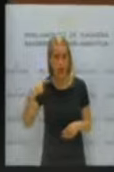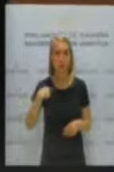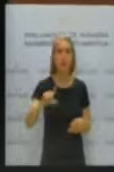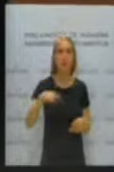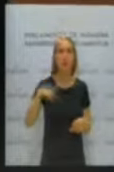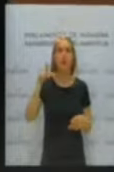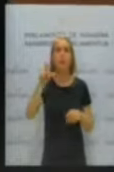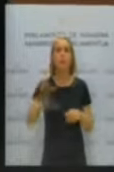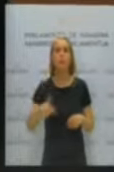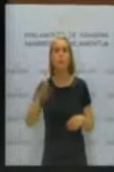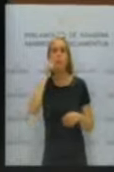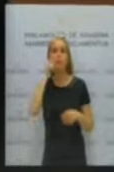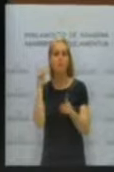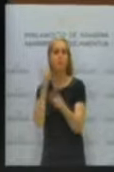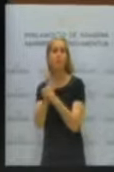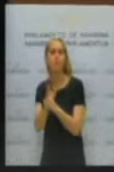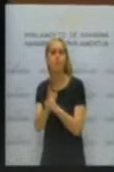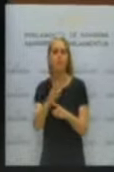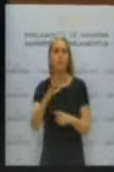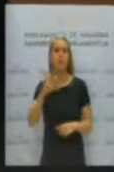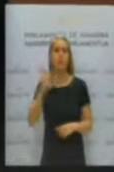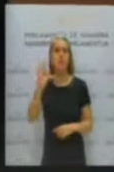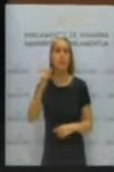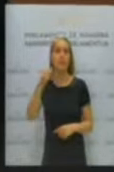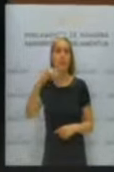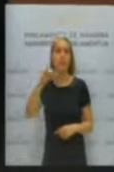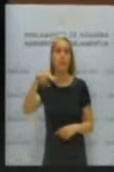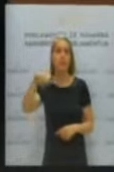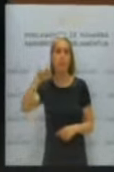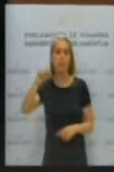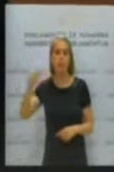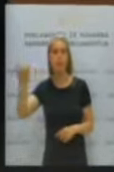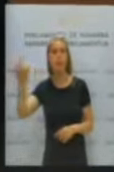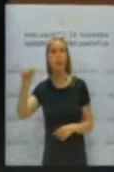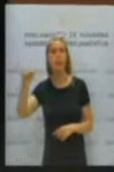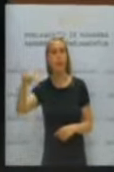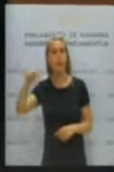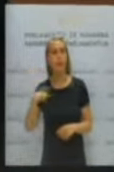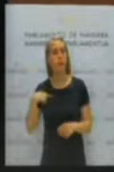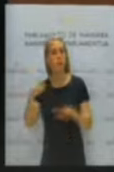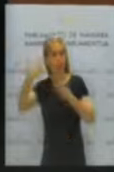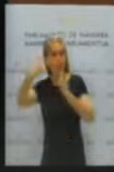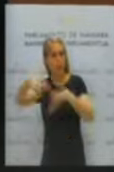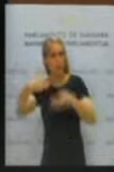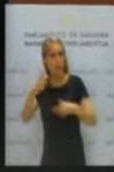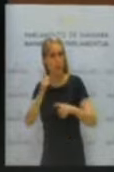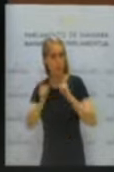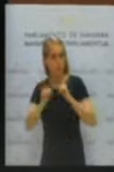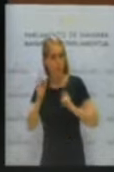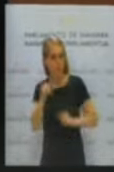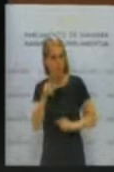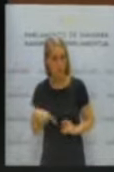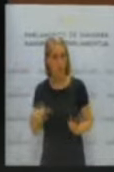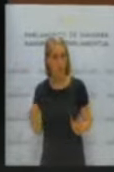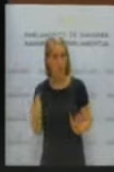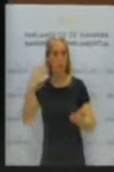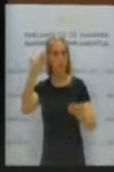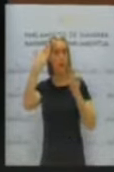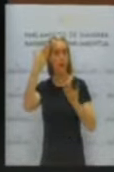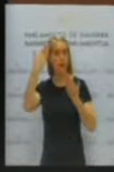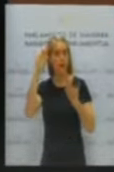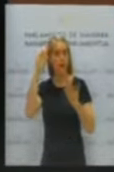racista y xenófobo Sabino Arana, que aún conserva calles en Bilbao, que aún merece homenajes por parte